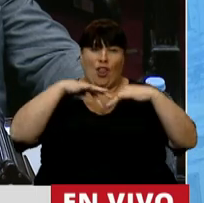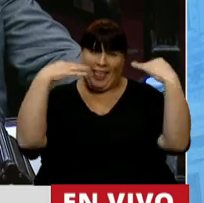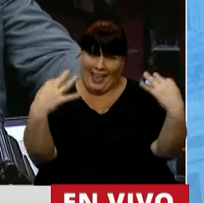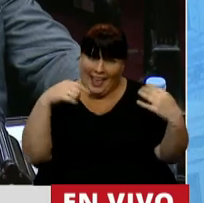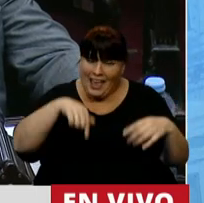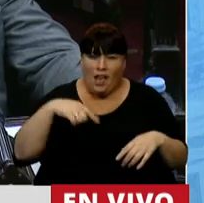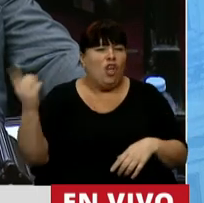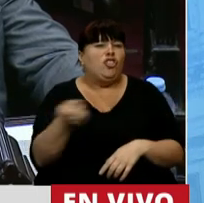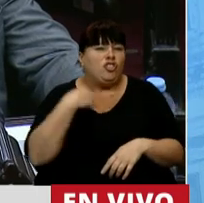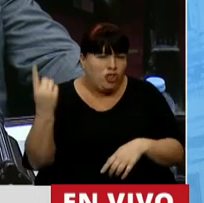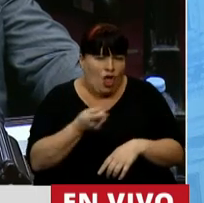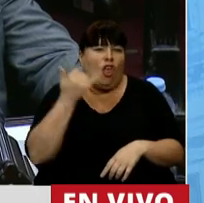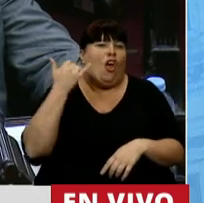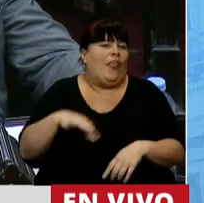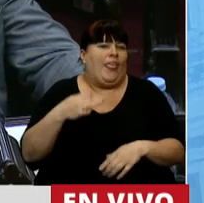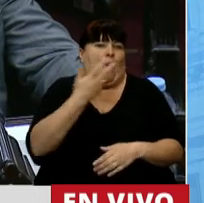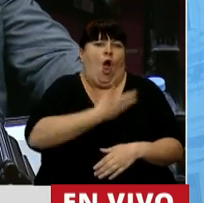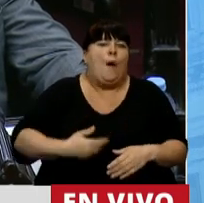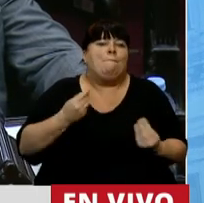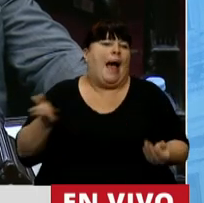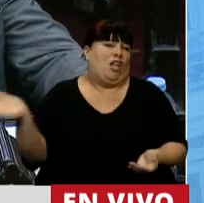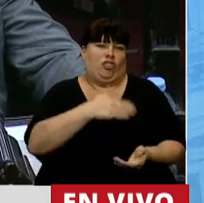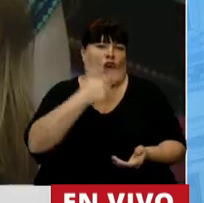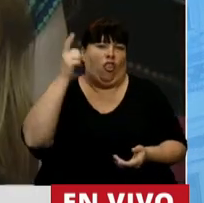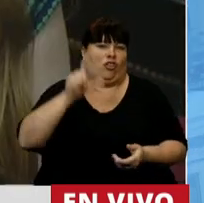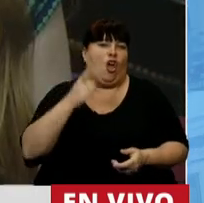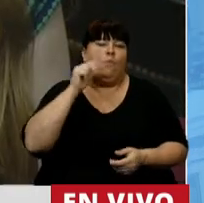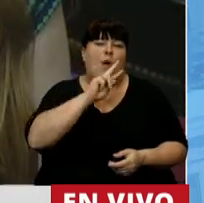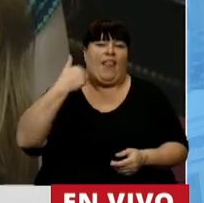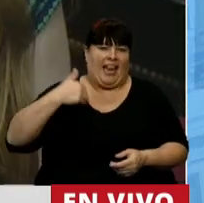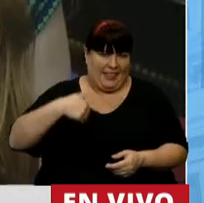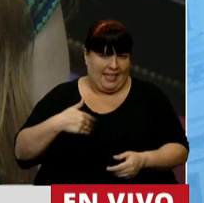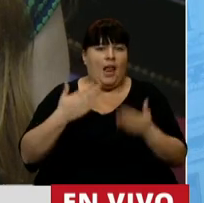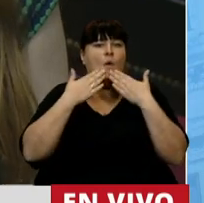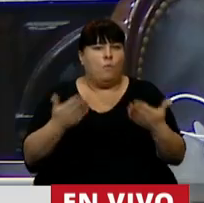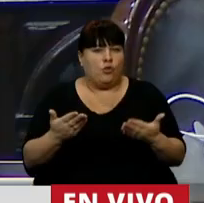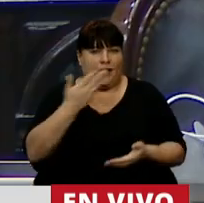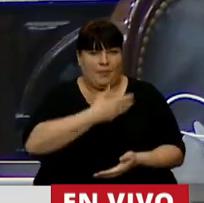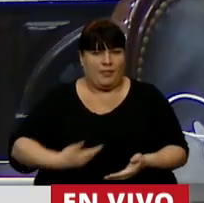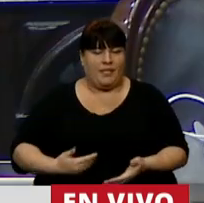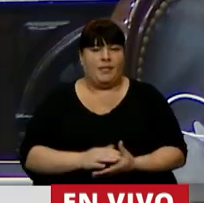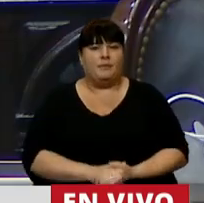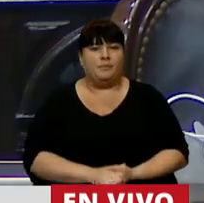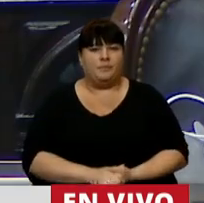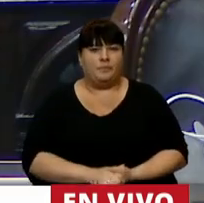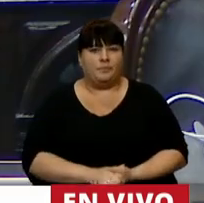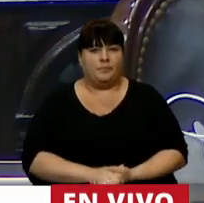recinto todos y todas tenemos que gobernar para todos y todas los argentinos y argentinas. Muchísimas gracias, Presidente.